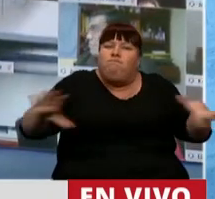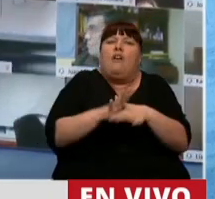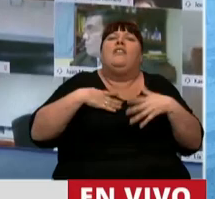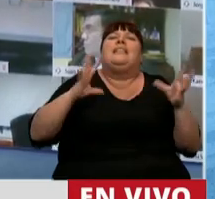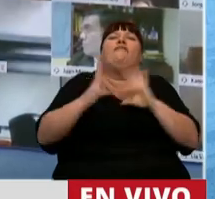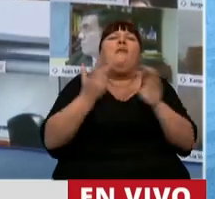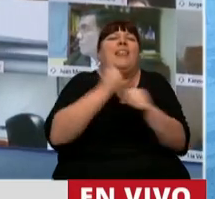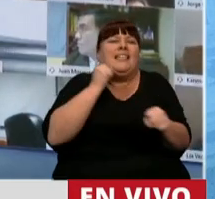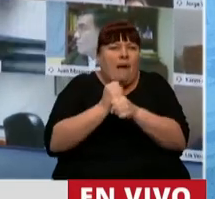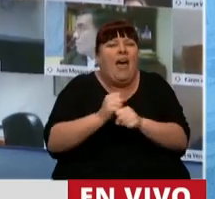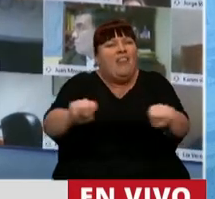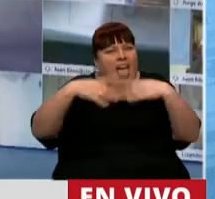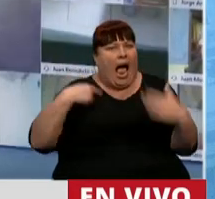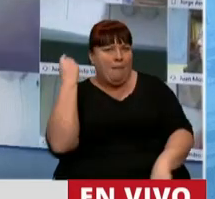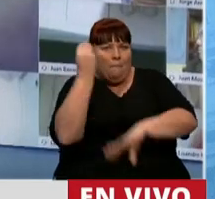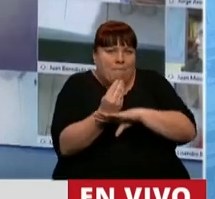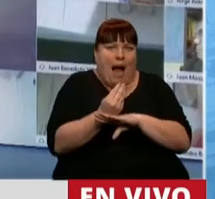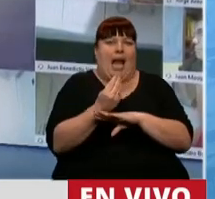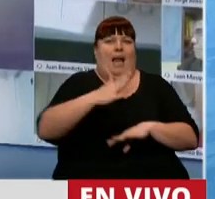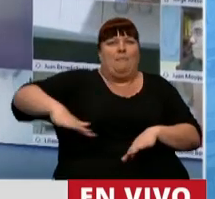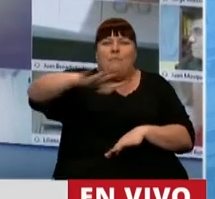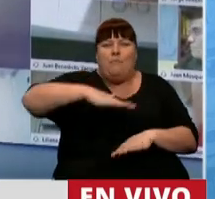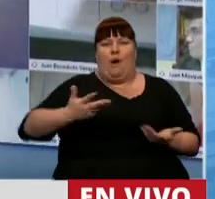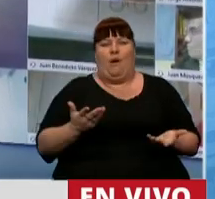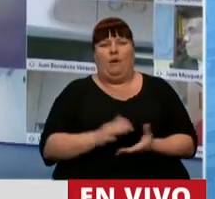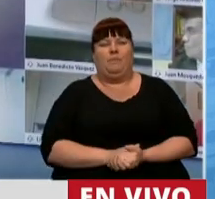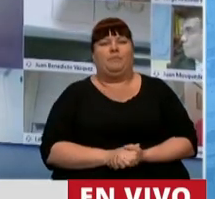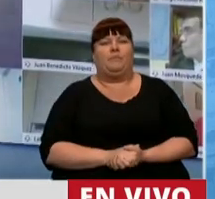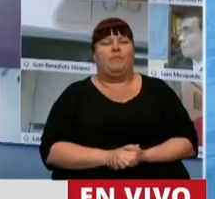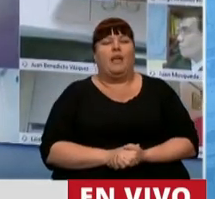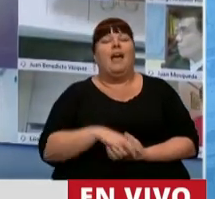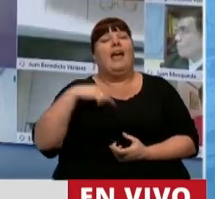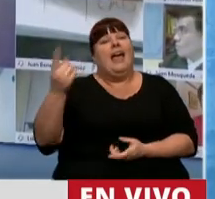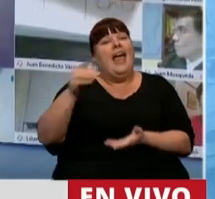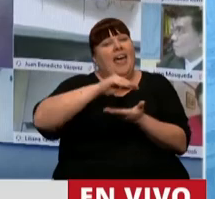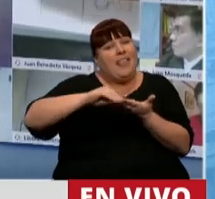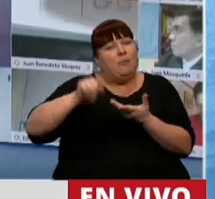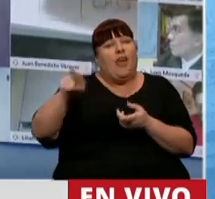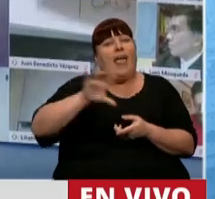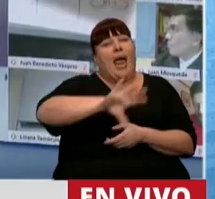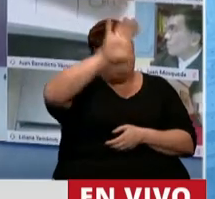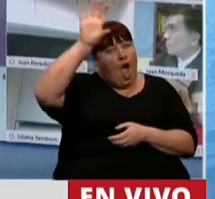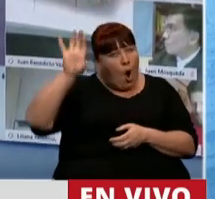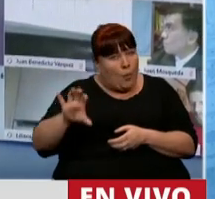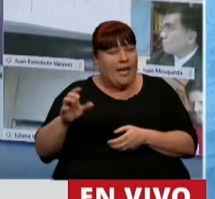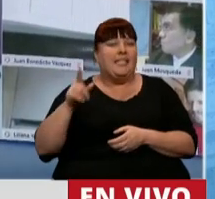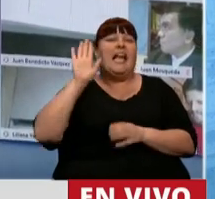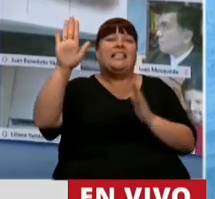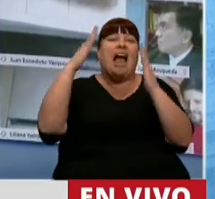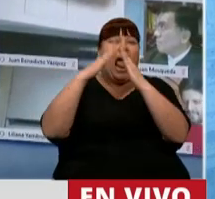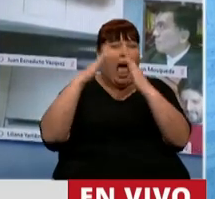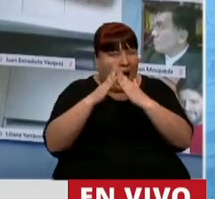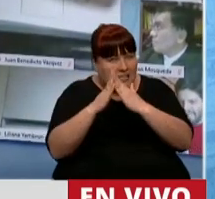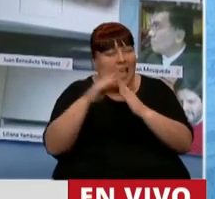de nuestro trabajo, déjenos representar a los ciudadanos. Y a los diputados de las provincias que están en sus